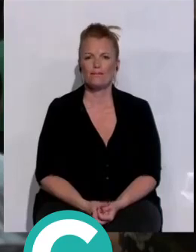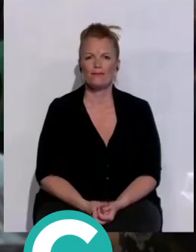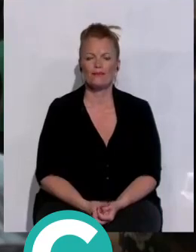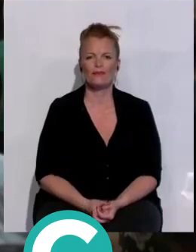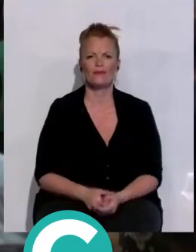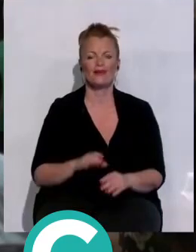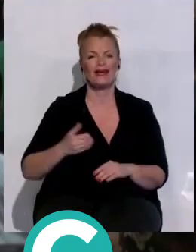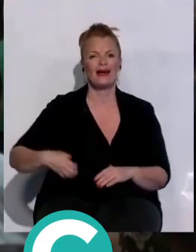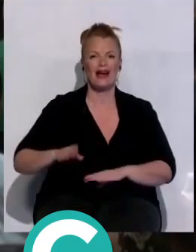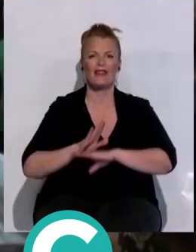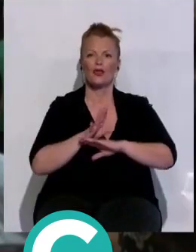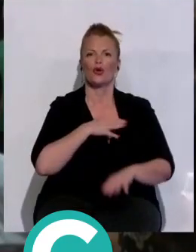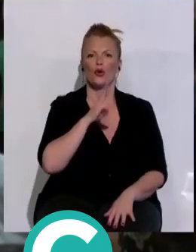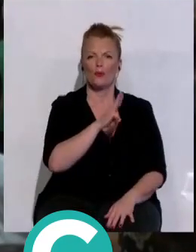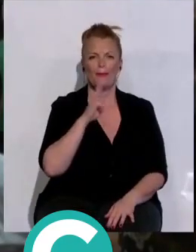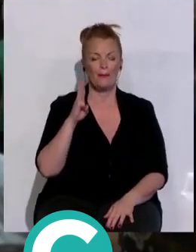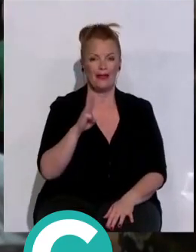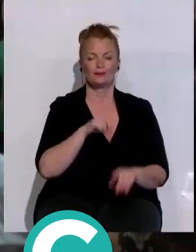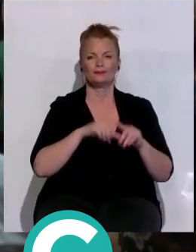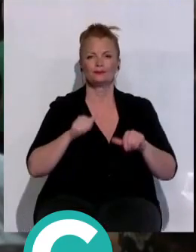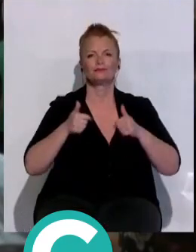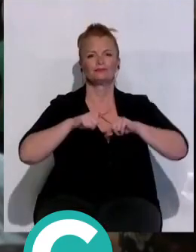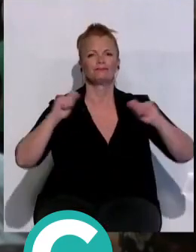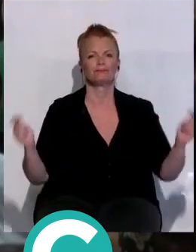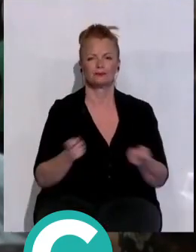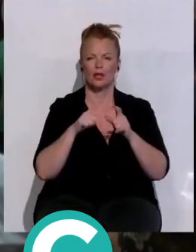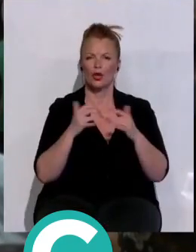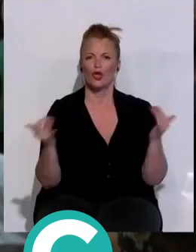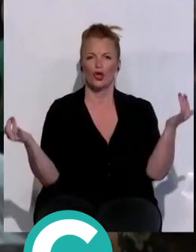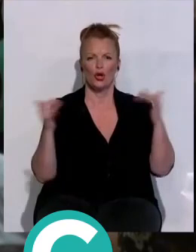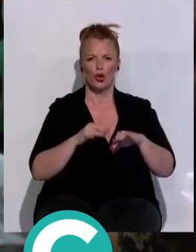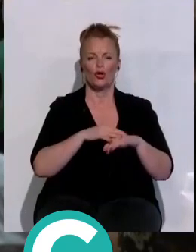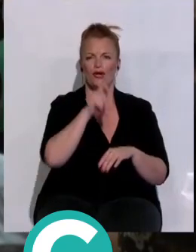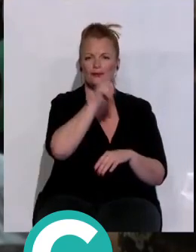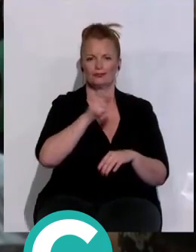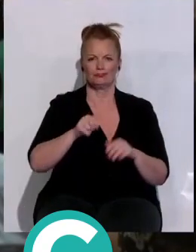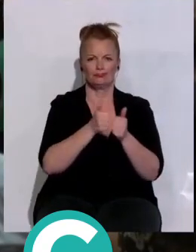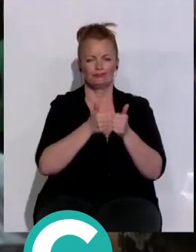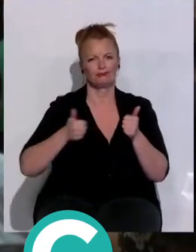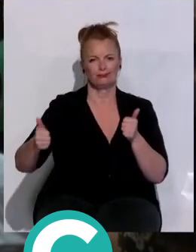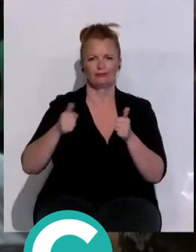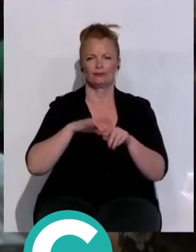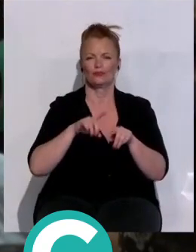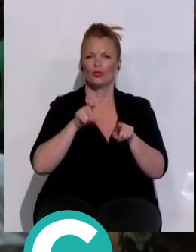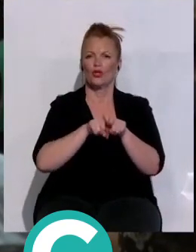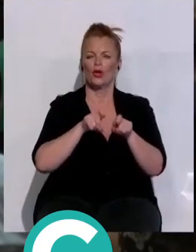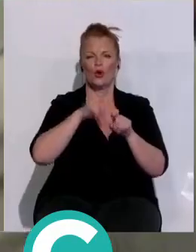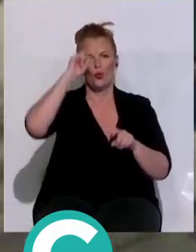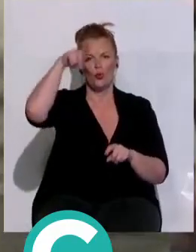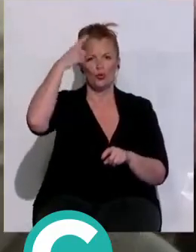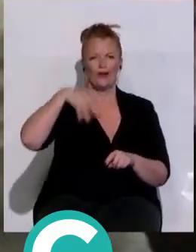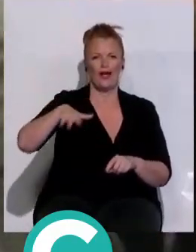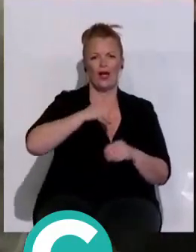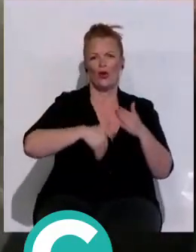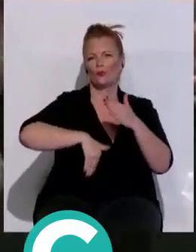La candidatura del PP dio pistoletazo de salida a la campaña en un acto con militantes y apoderados en el espacio de cultura contemporánea y